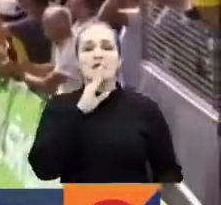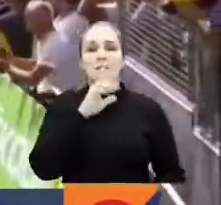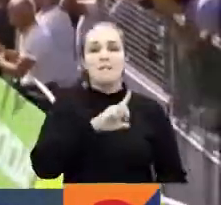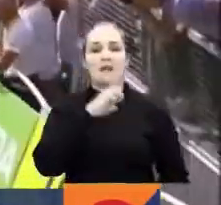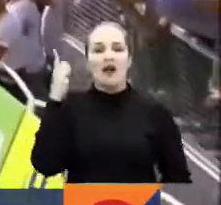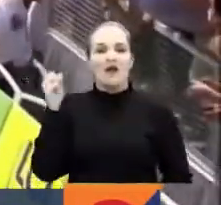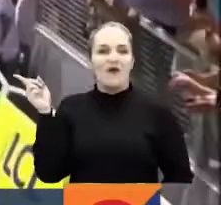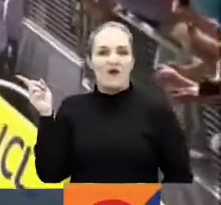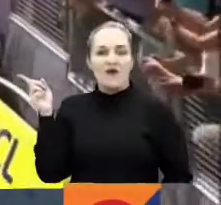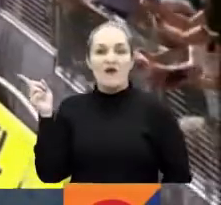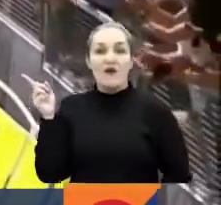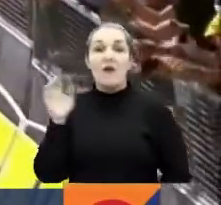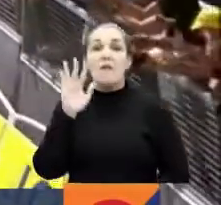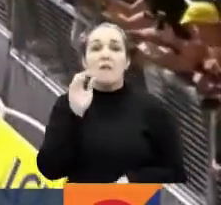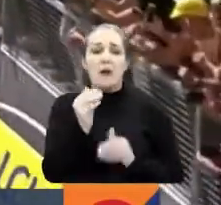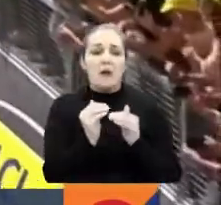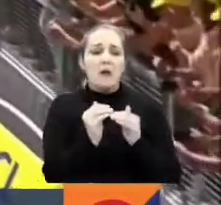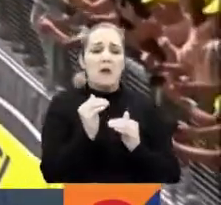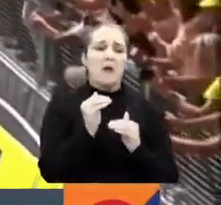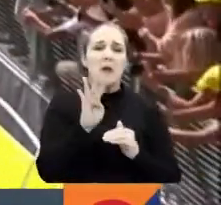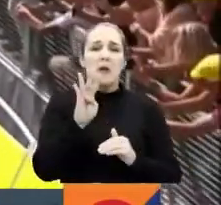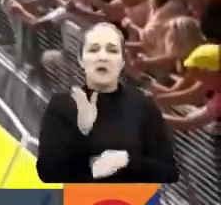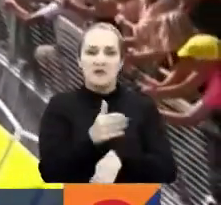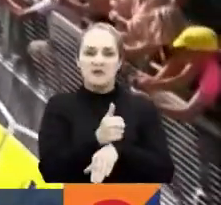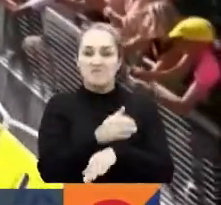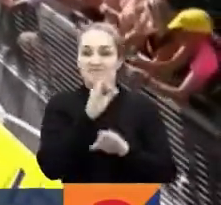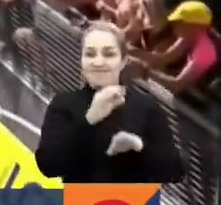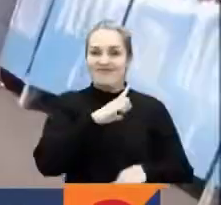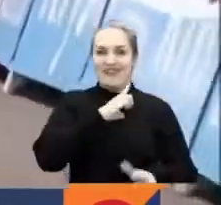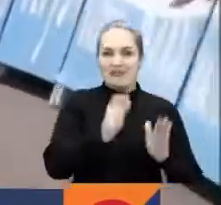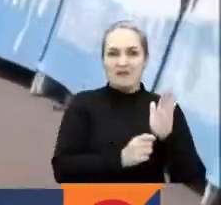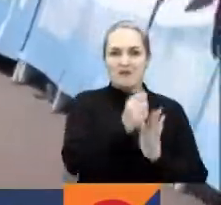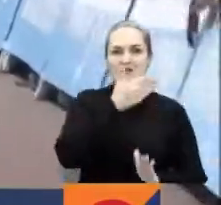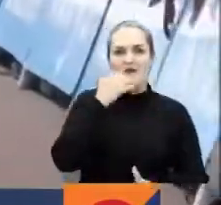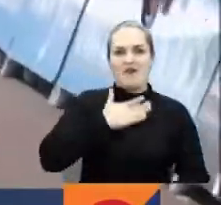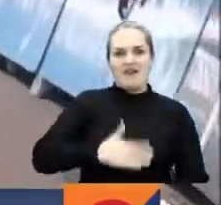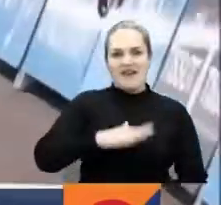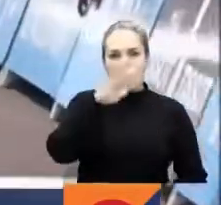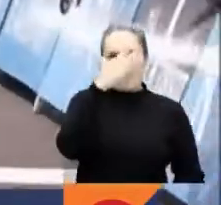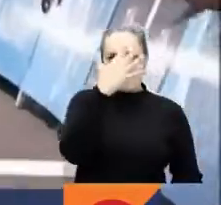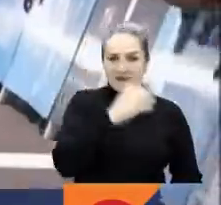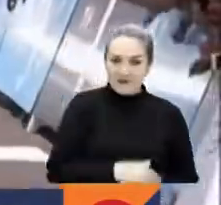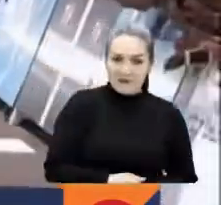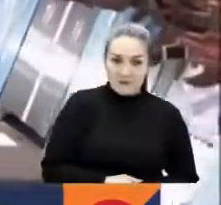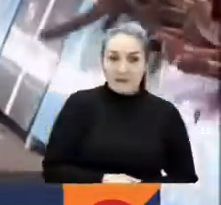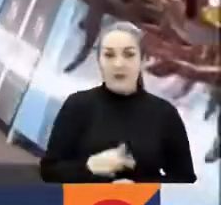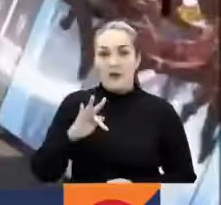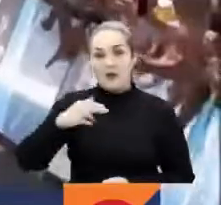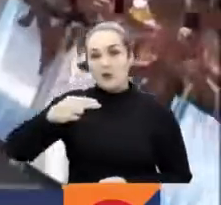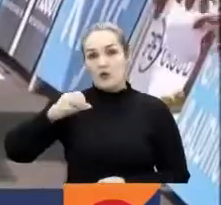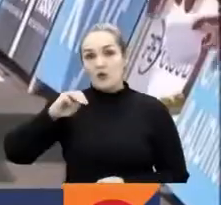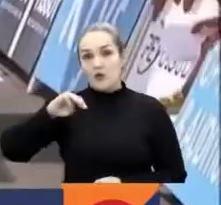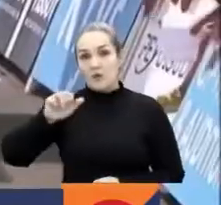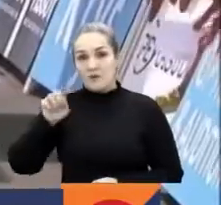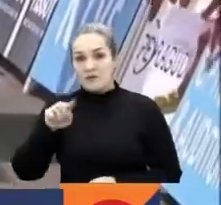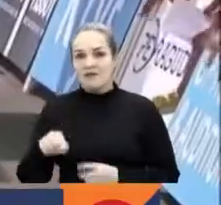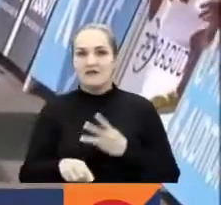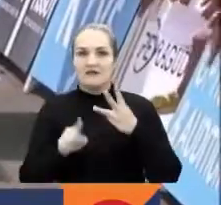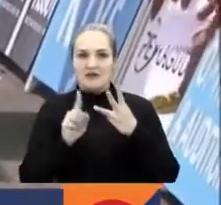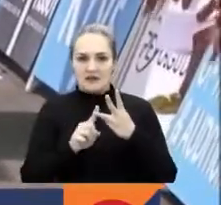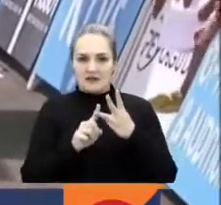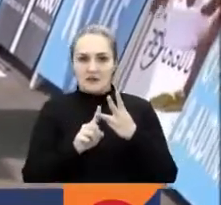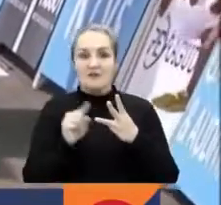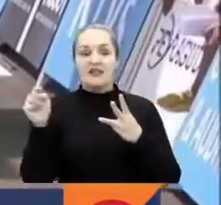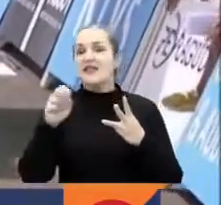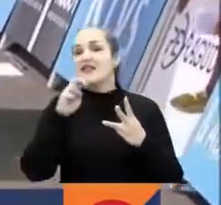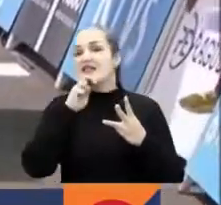solo le descontó cuatro segundos a Vinegar, que se perfila como el gran campeón. El británico Thomas llegó a 2-0-7 y se sostuvo tercero. Y Nairo arrebó